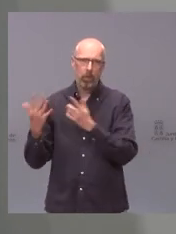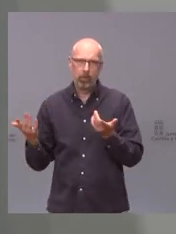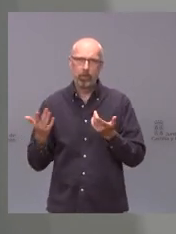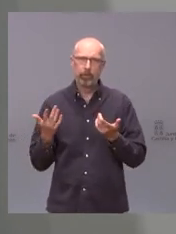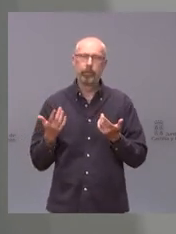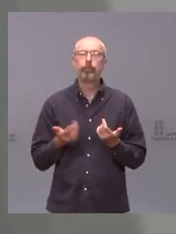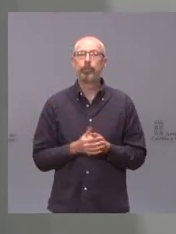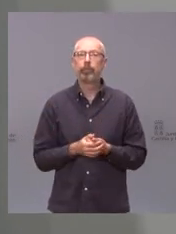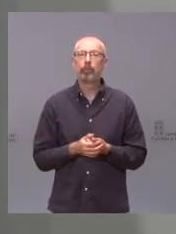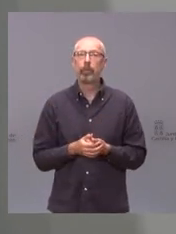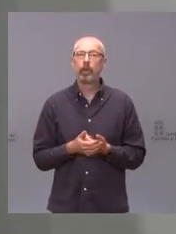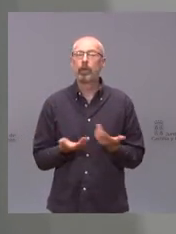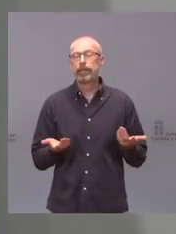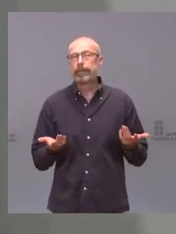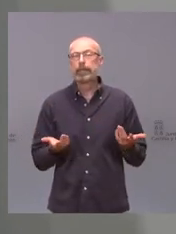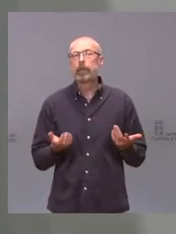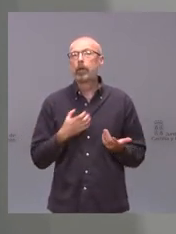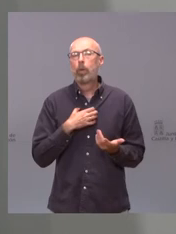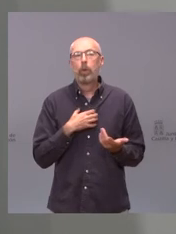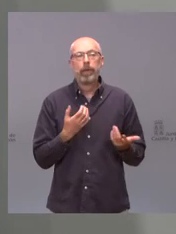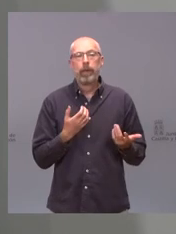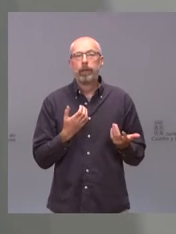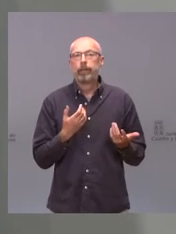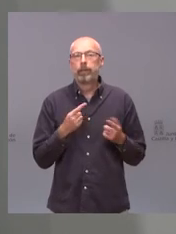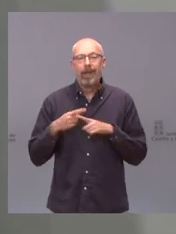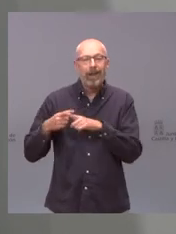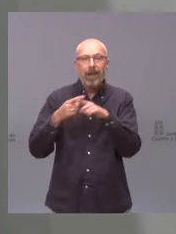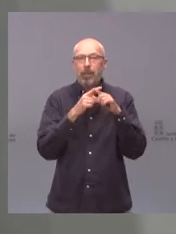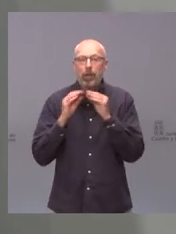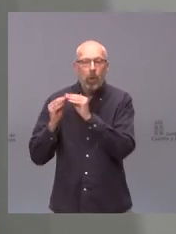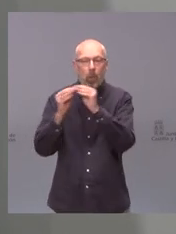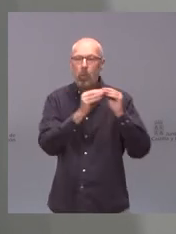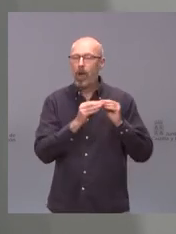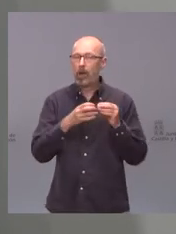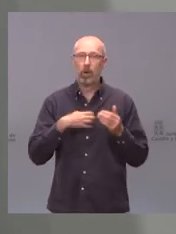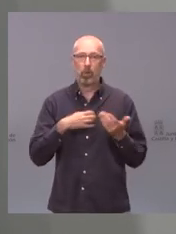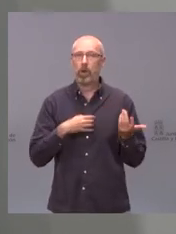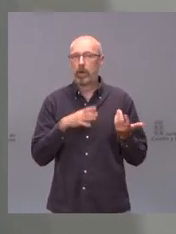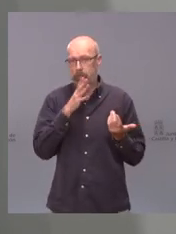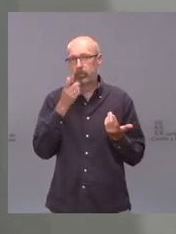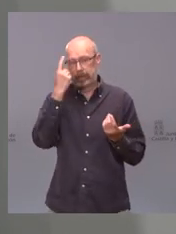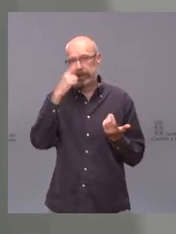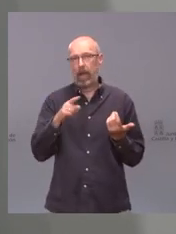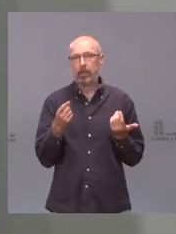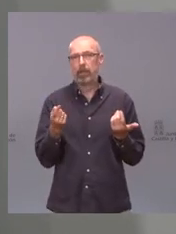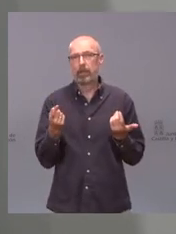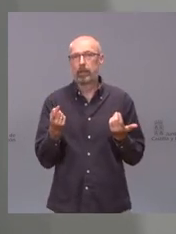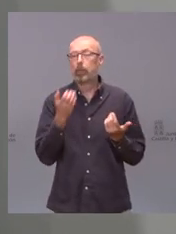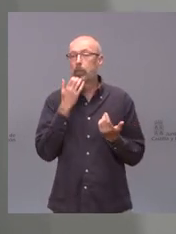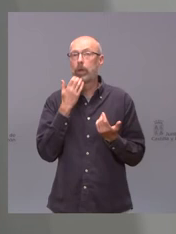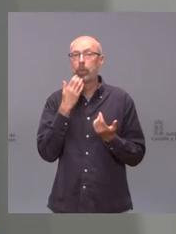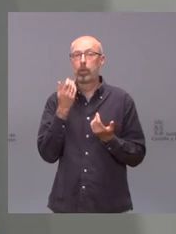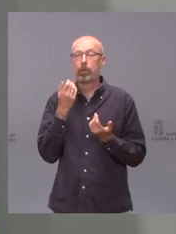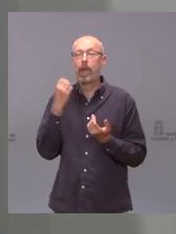no se pueden repartir de forma homogénea las dosis tampoco porque como ustedes bien saben dosis de AstraZeneca no hemos